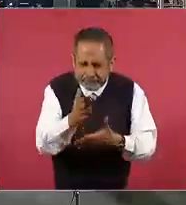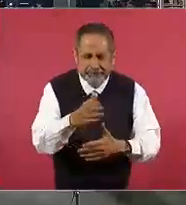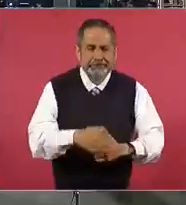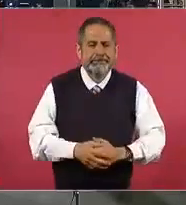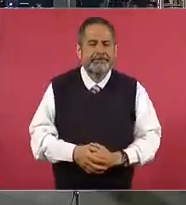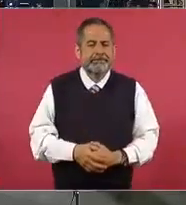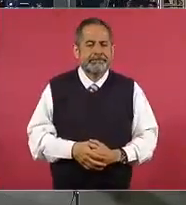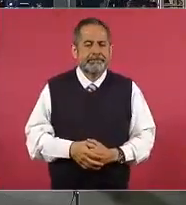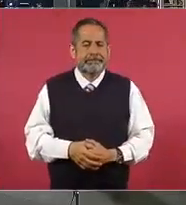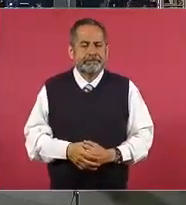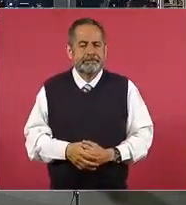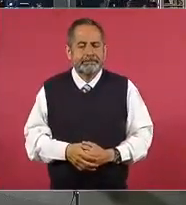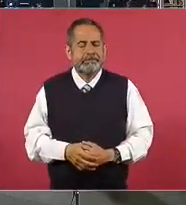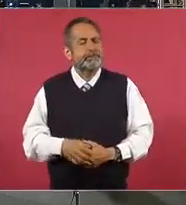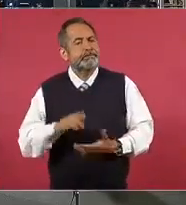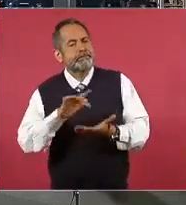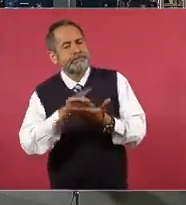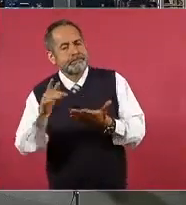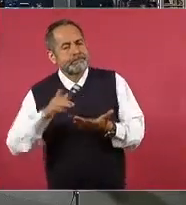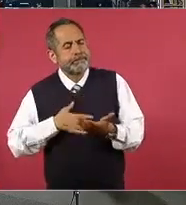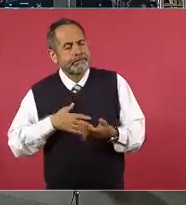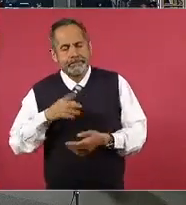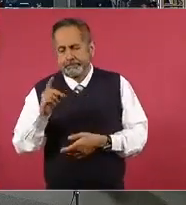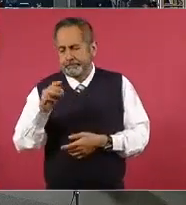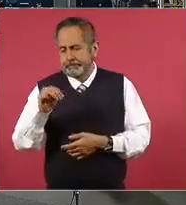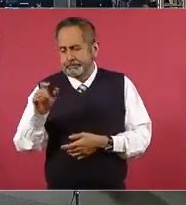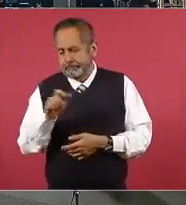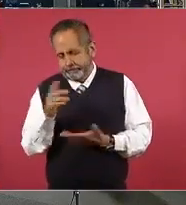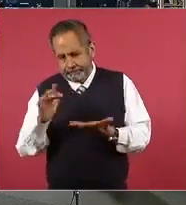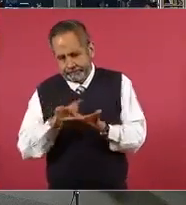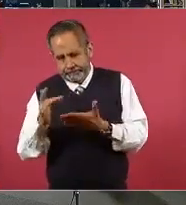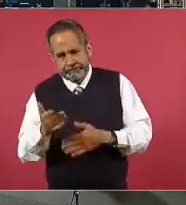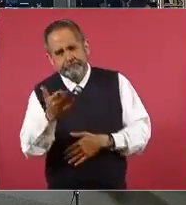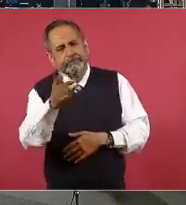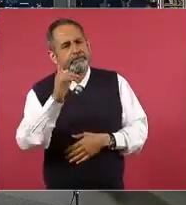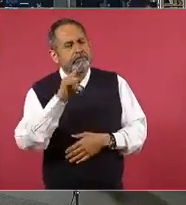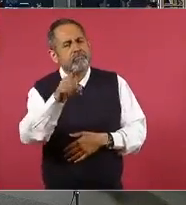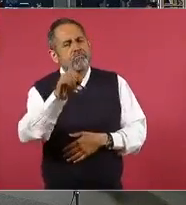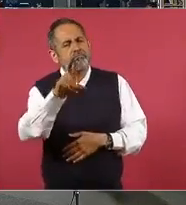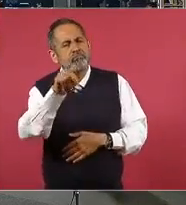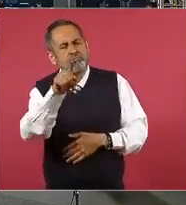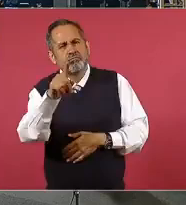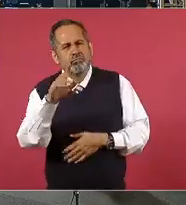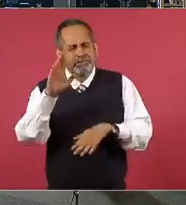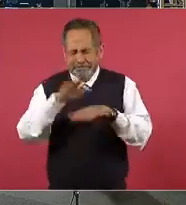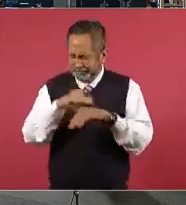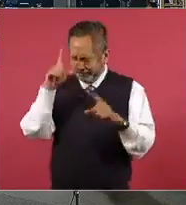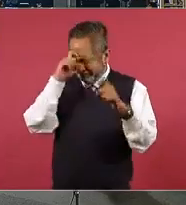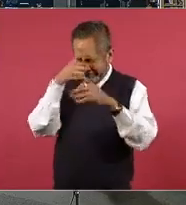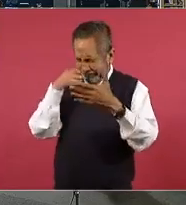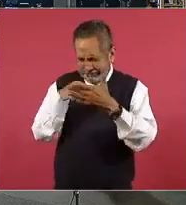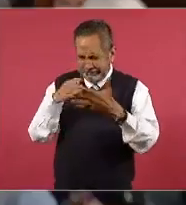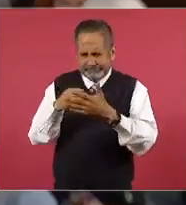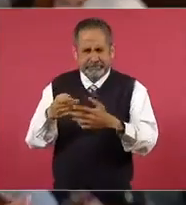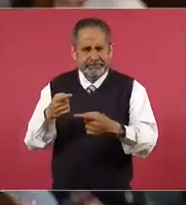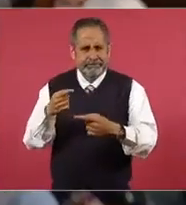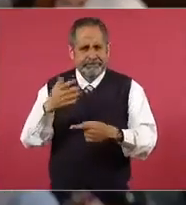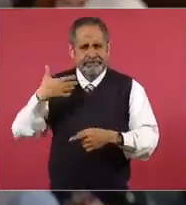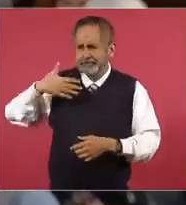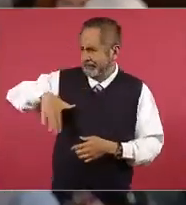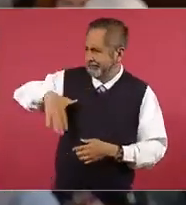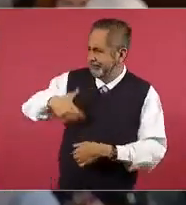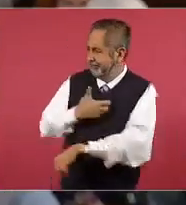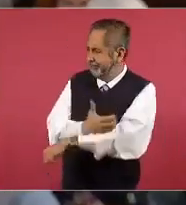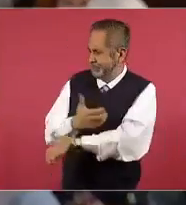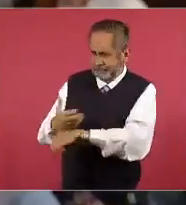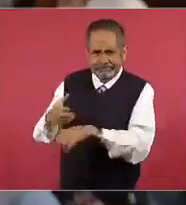Gracias, doctora César. Juárez, de Cilinia MX. Doctora, ¿cuál fue el mayor reto al que se enfrentó? Hace unos minutos le decía a mi